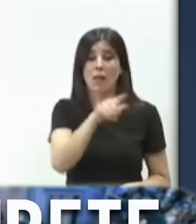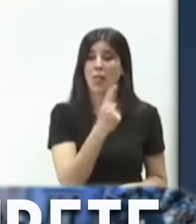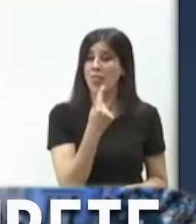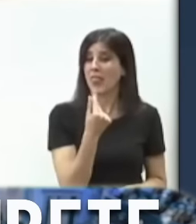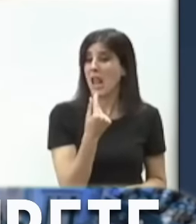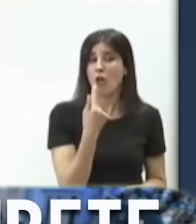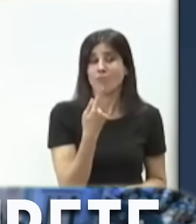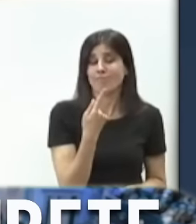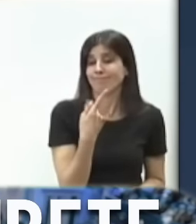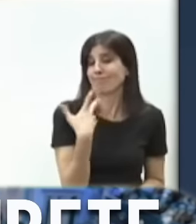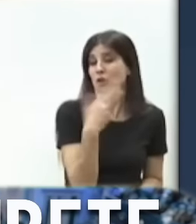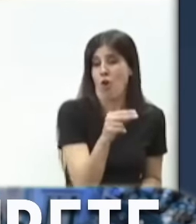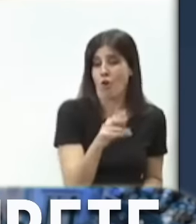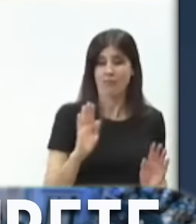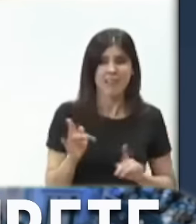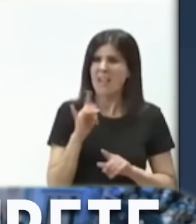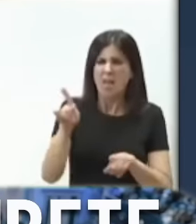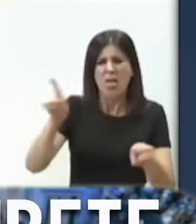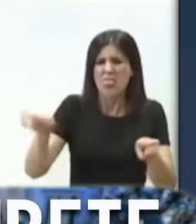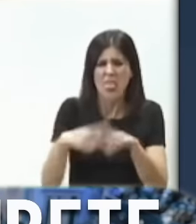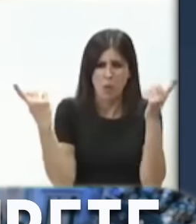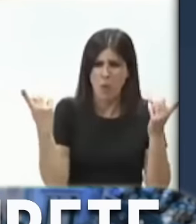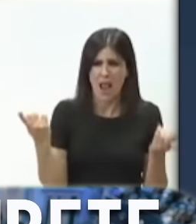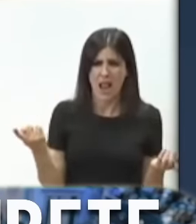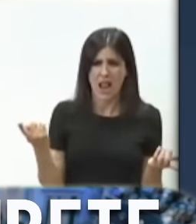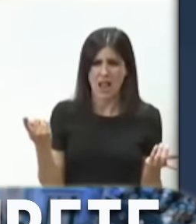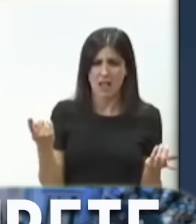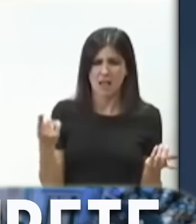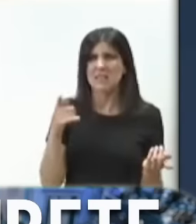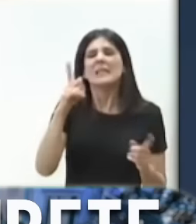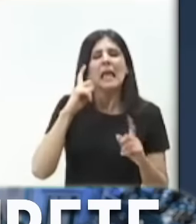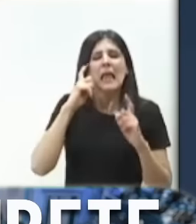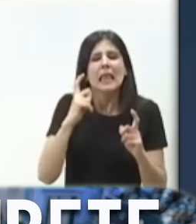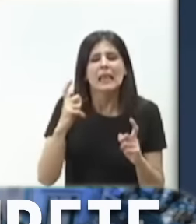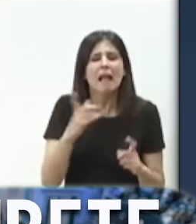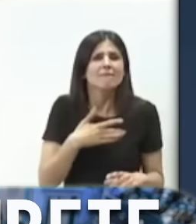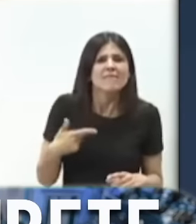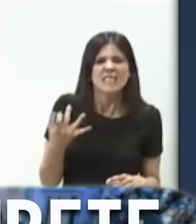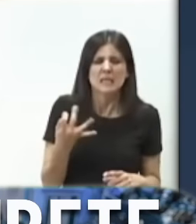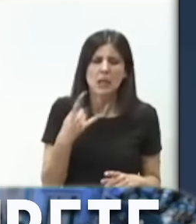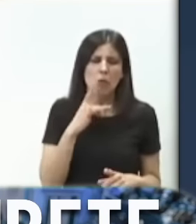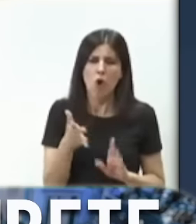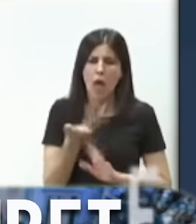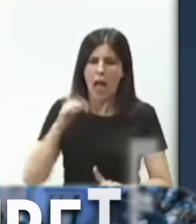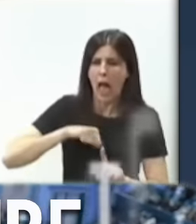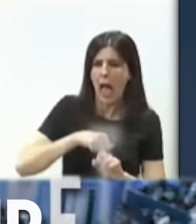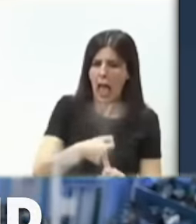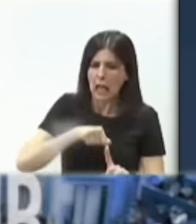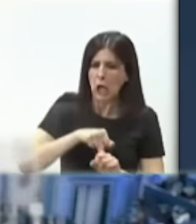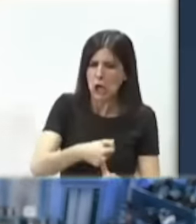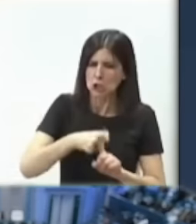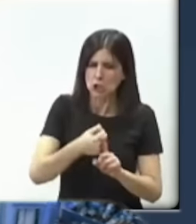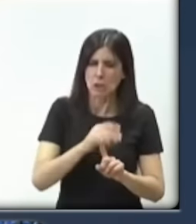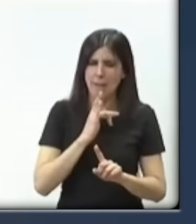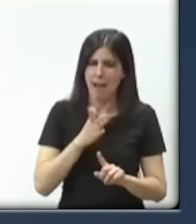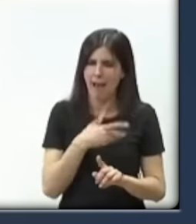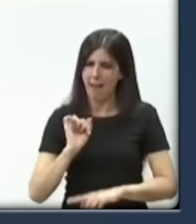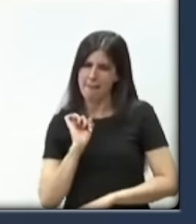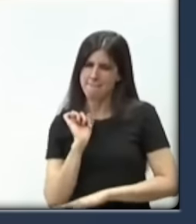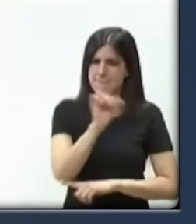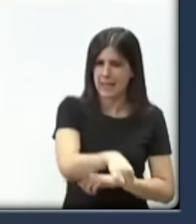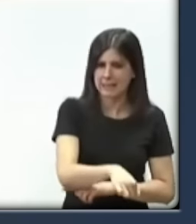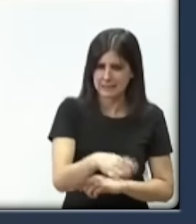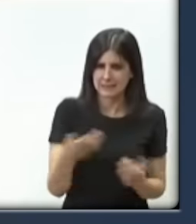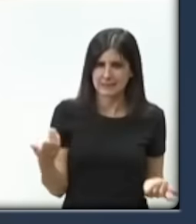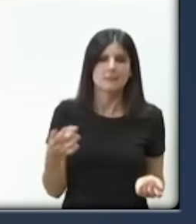peguen un tiro en el pie. ¿Les da igual? En definitiva, lo que intentan es el acoso de Ribo, que refleja una ausencia de proyecto